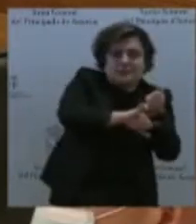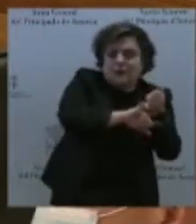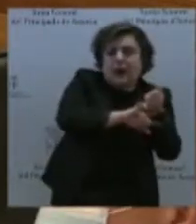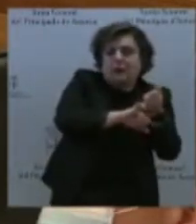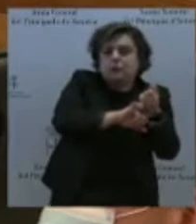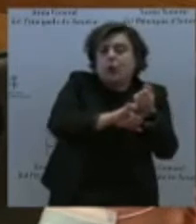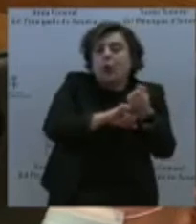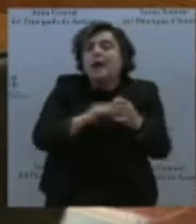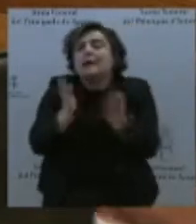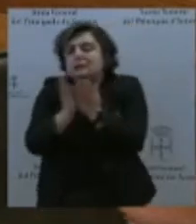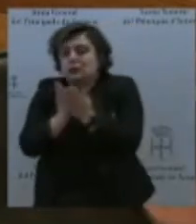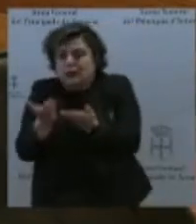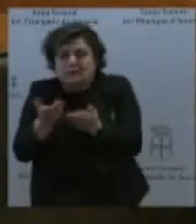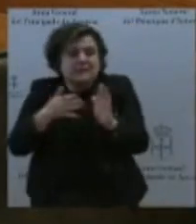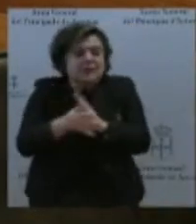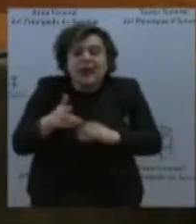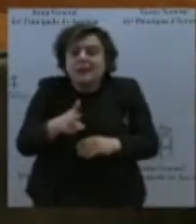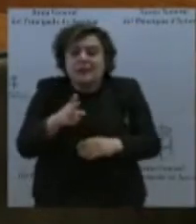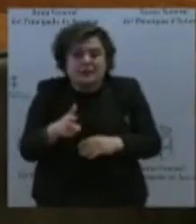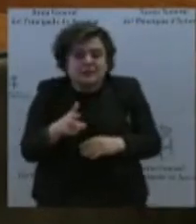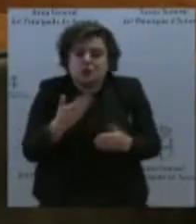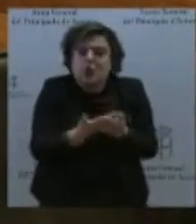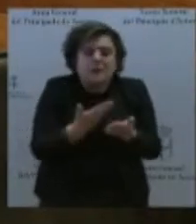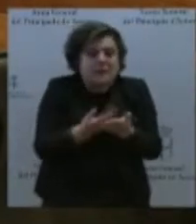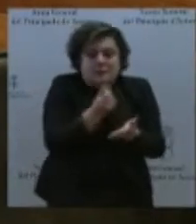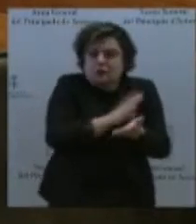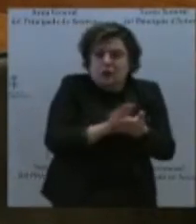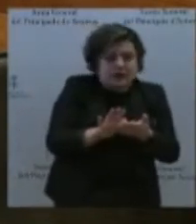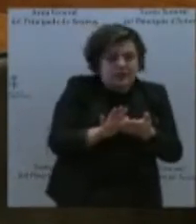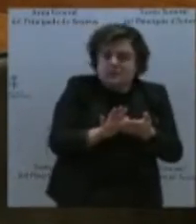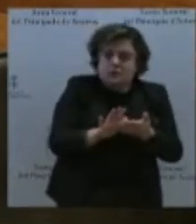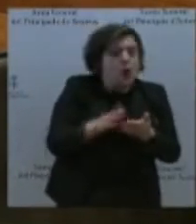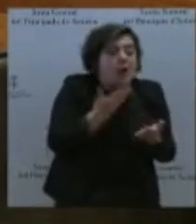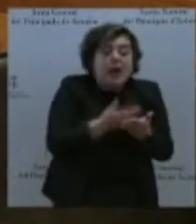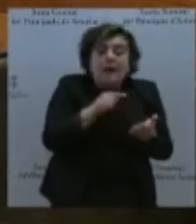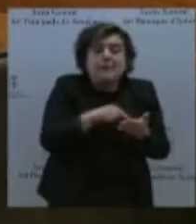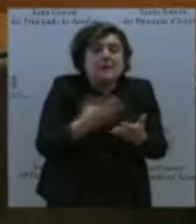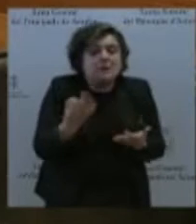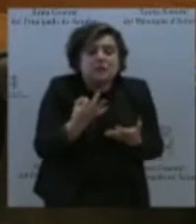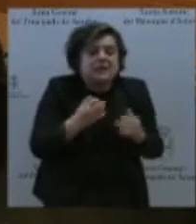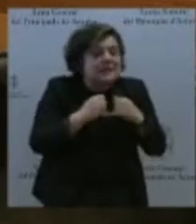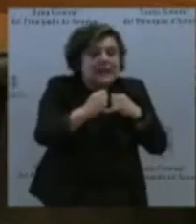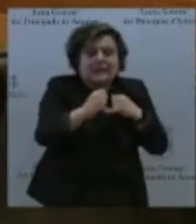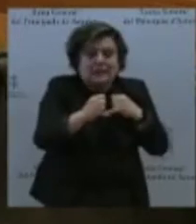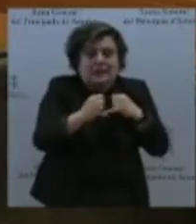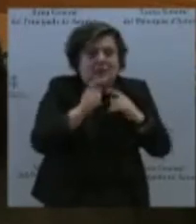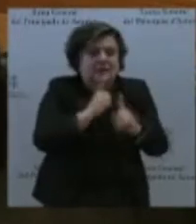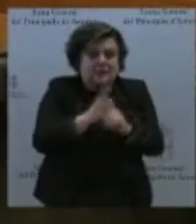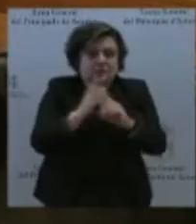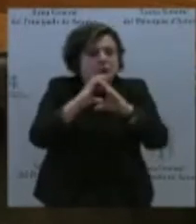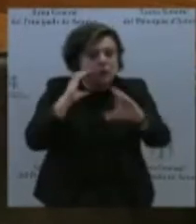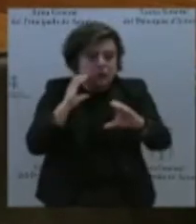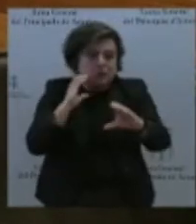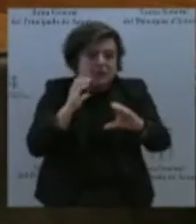gratuidad. Estamos pidiendo que pongan ustedes la línea de transporte, que es lo que piden las familias. Y si usted me dice que ahora mismo quien tiene la